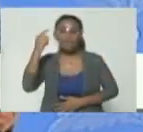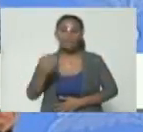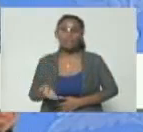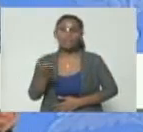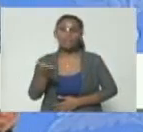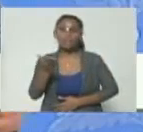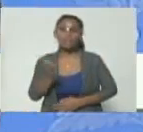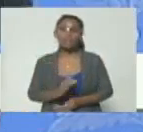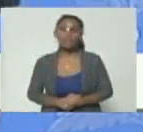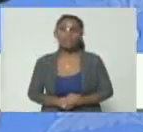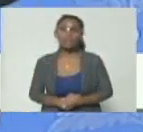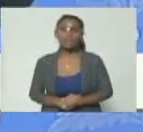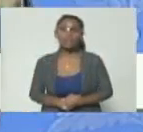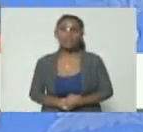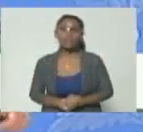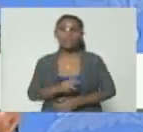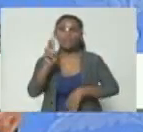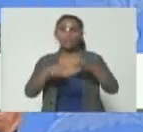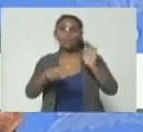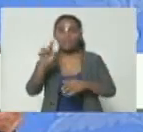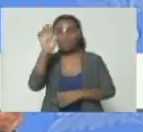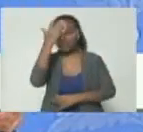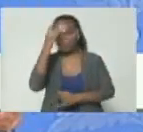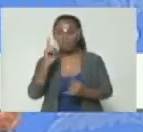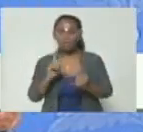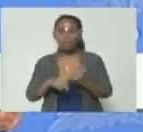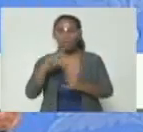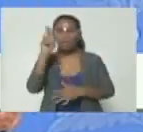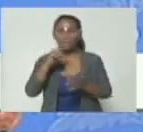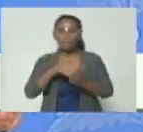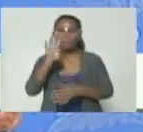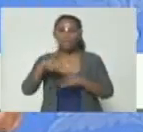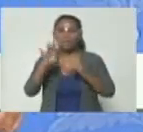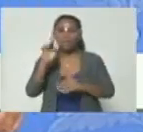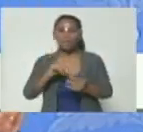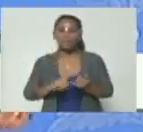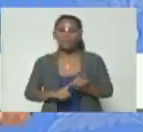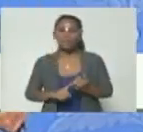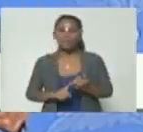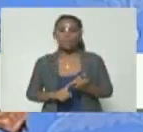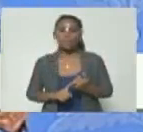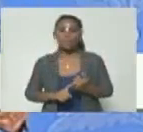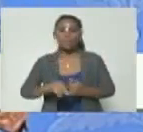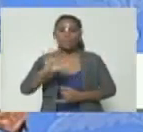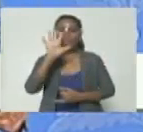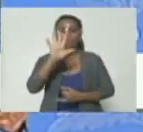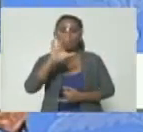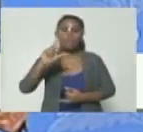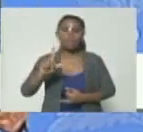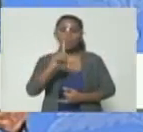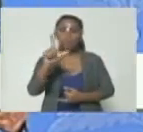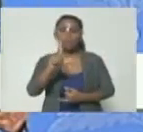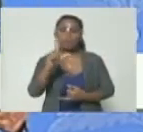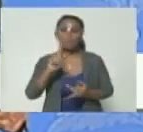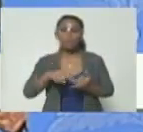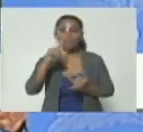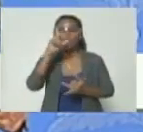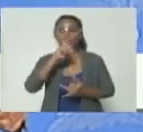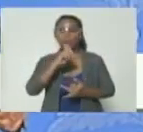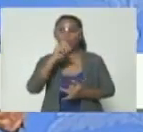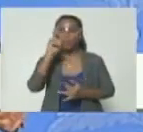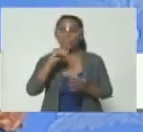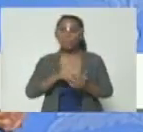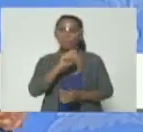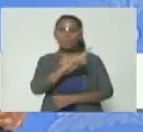12 de febrero del año 2014 el 5 de julio del año 2018